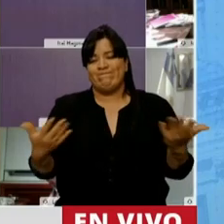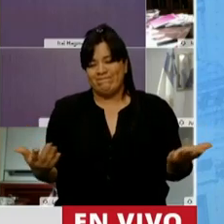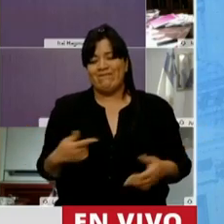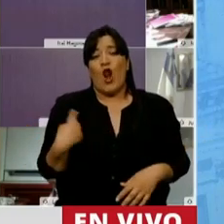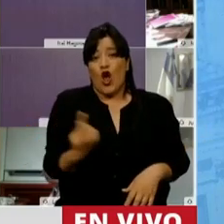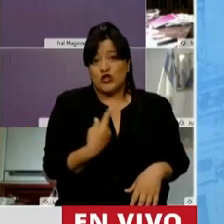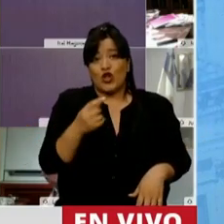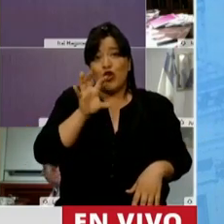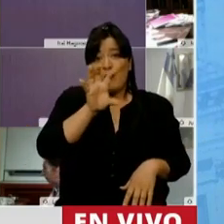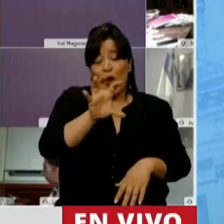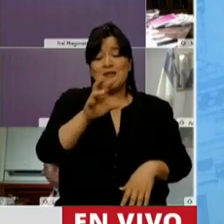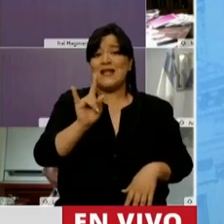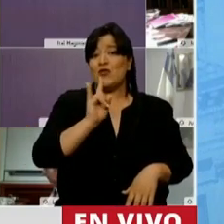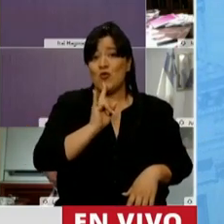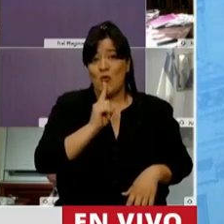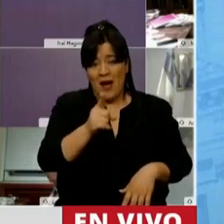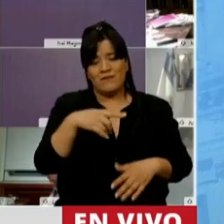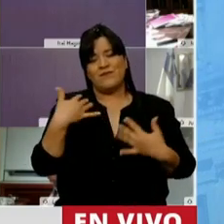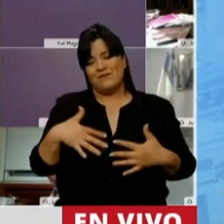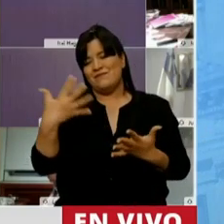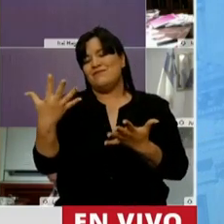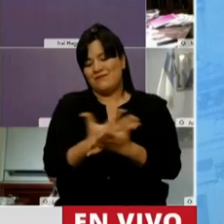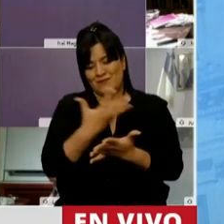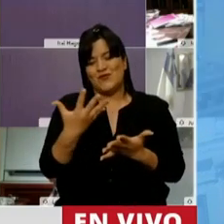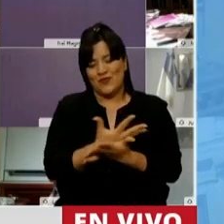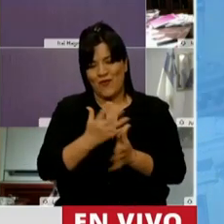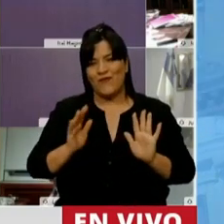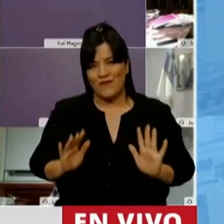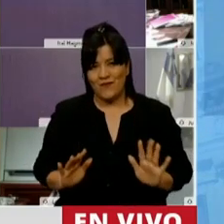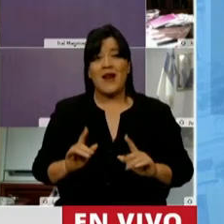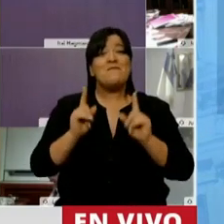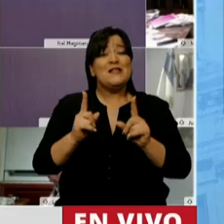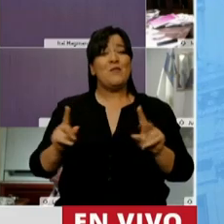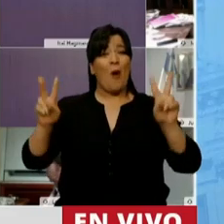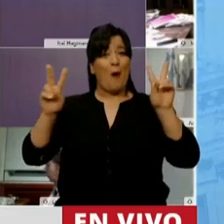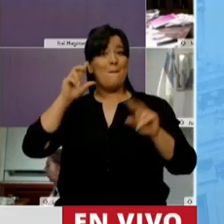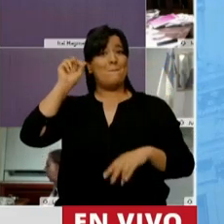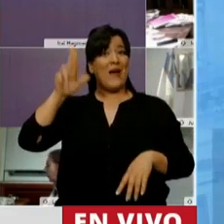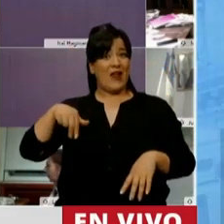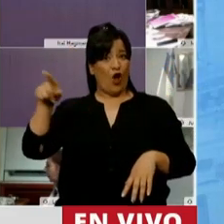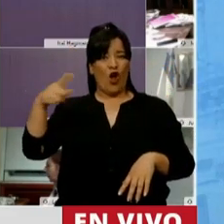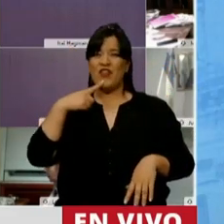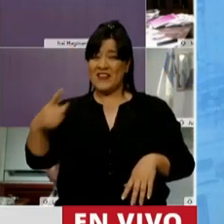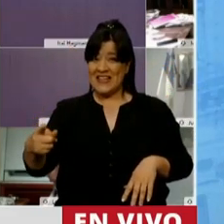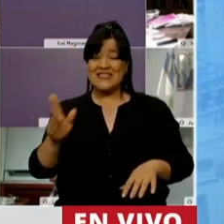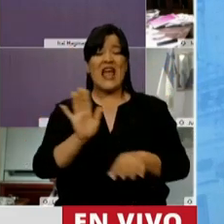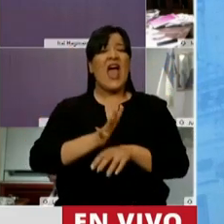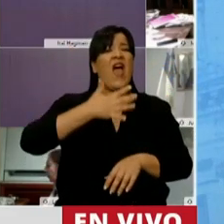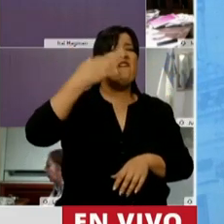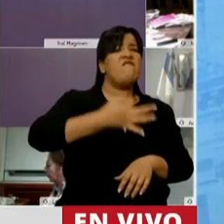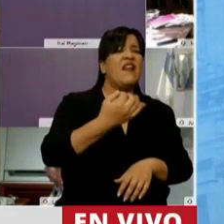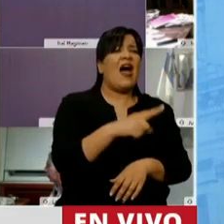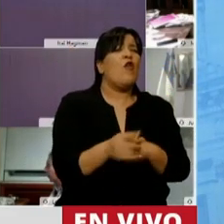la hemos padecido, señor Presidente. Y como decía el General Perón, la única verdad es la realidad.